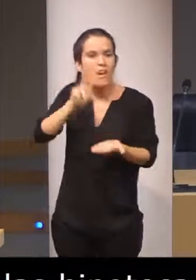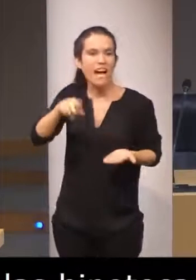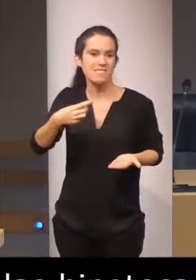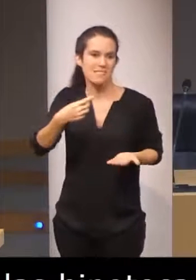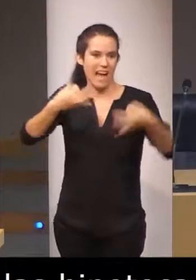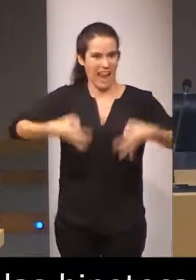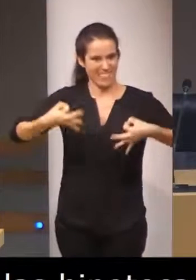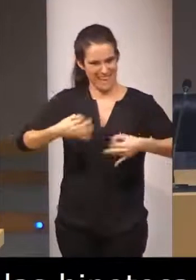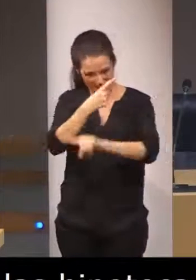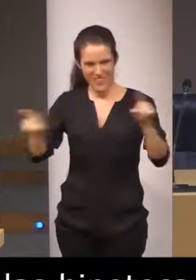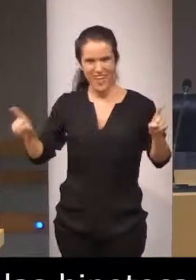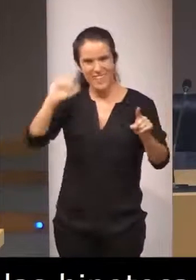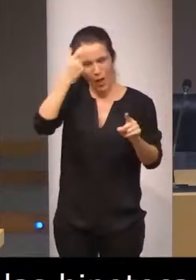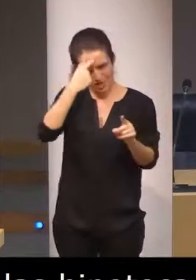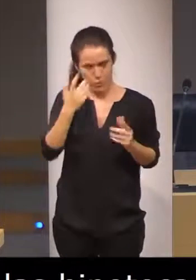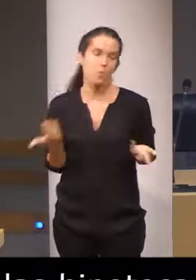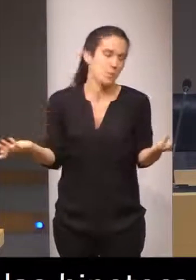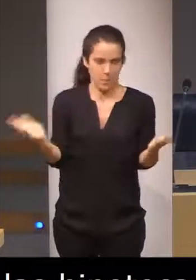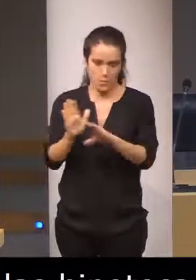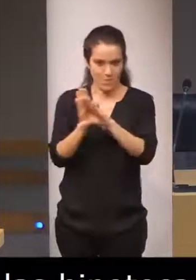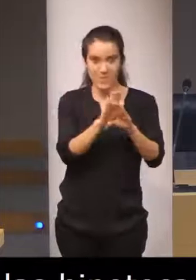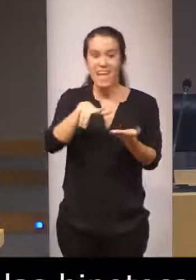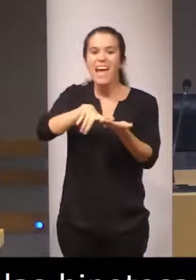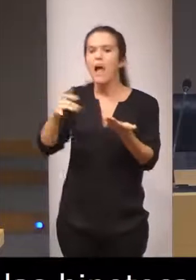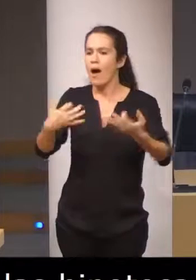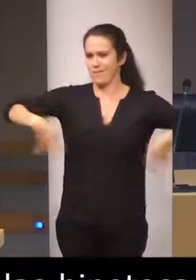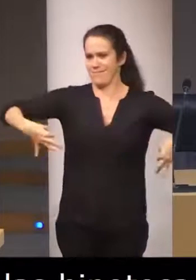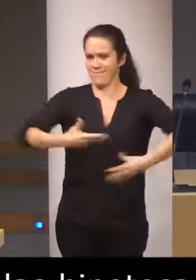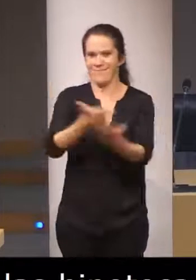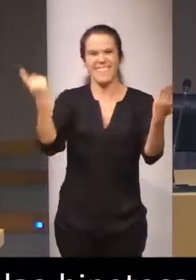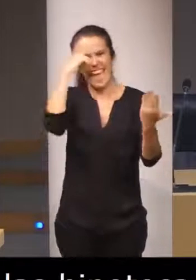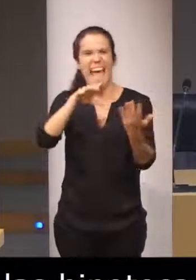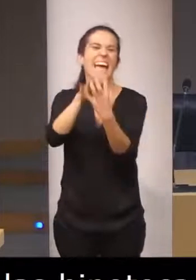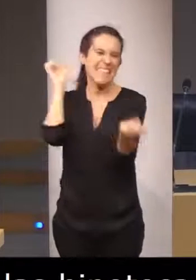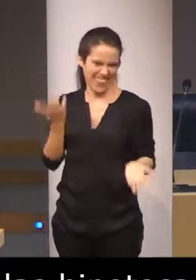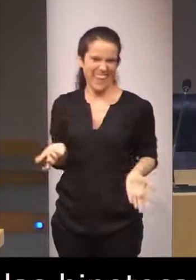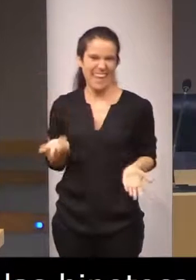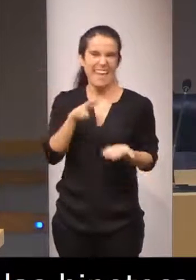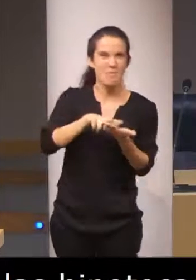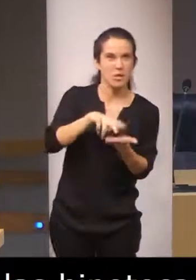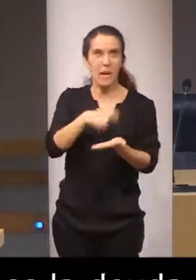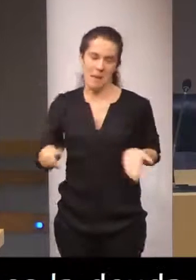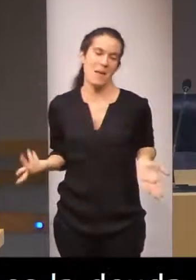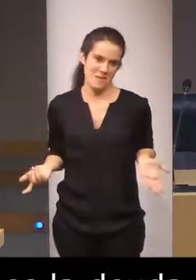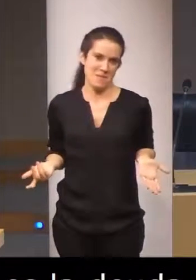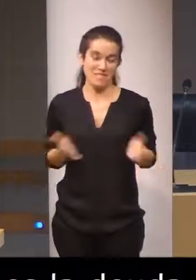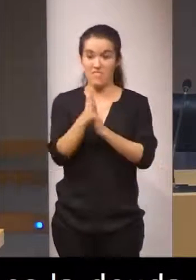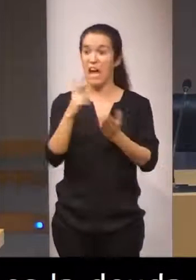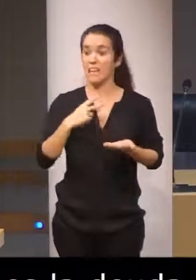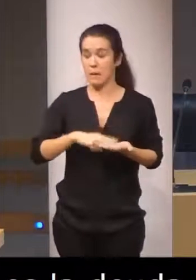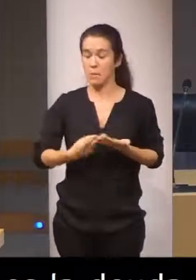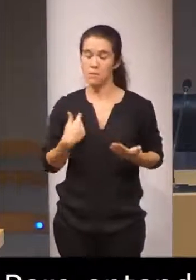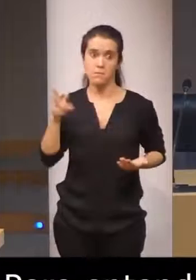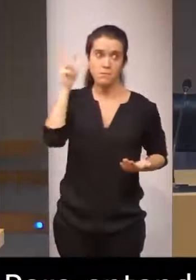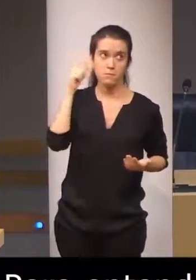Pero bueno, en el lenguaje vulgar entendemos perfectamente qué es lo que estamos diciendo. Y el intérprete cuando lo traduce